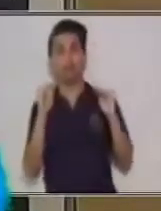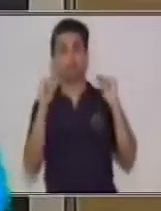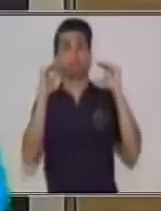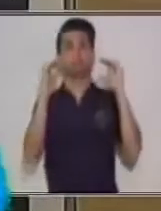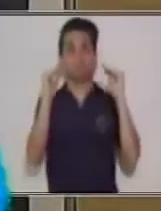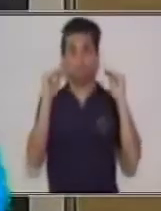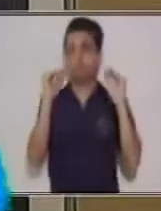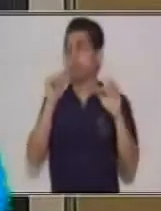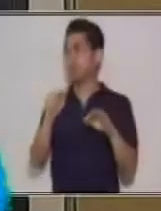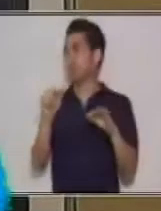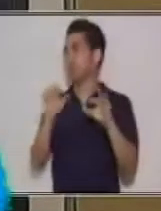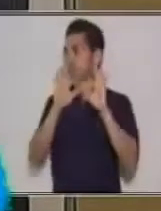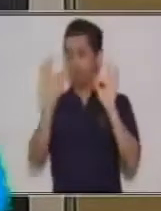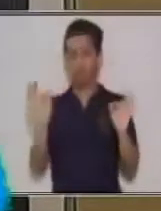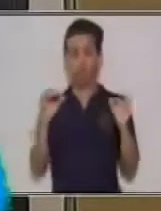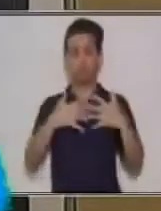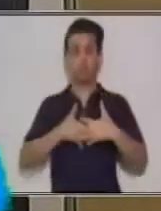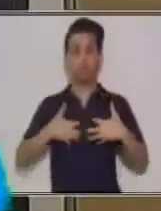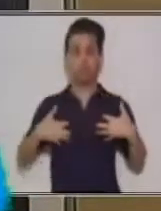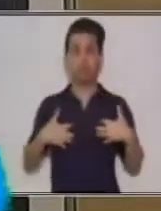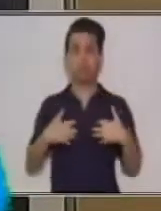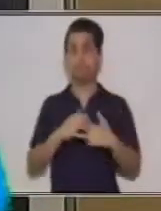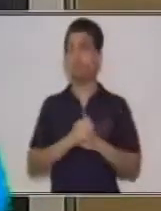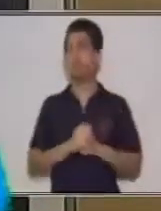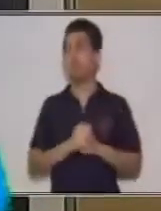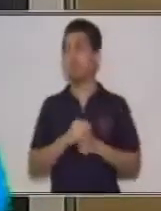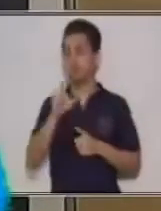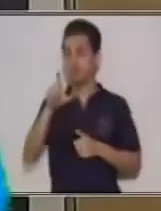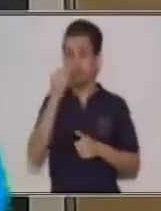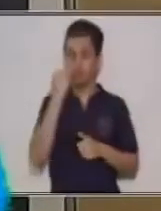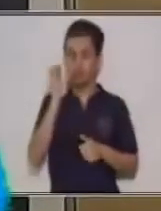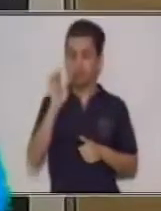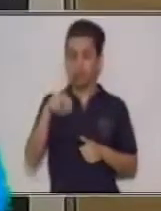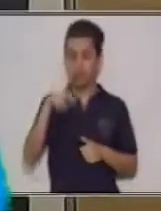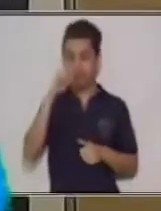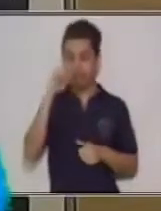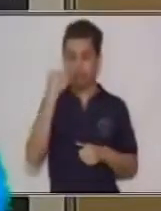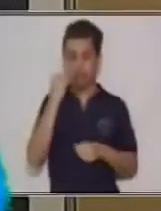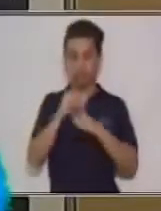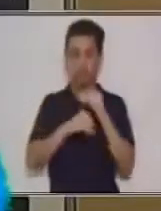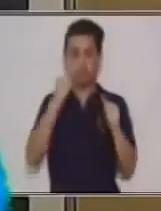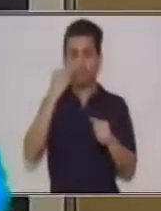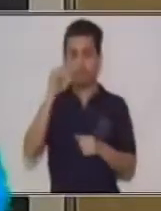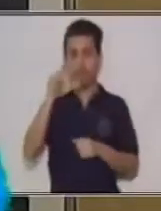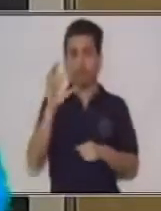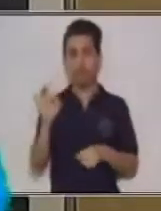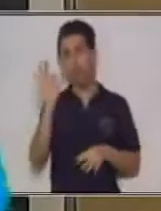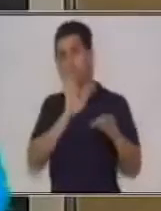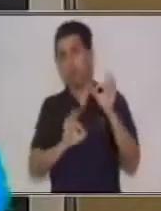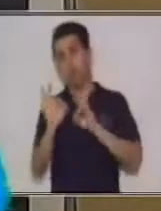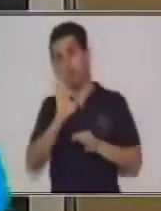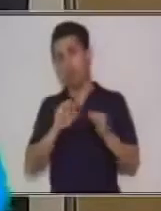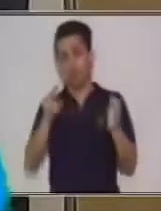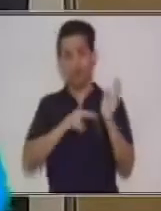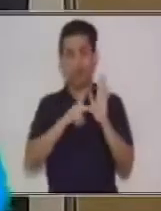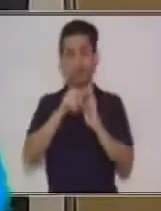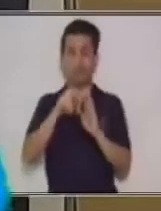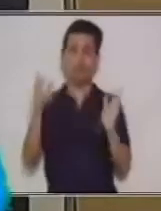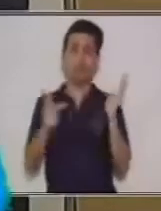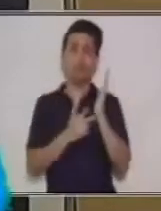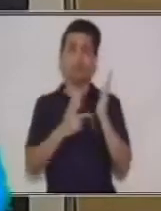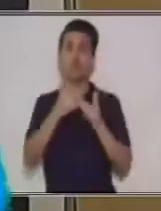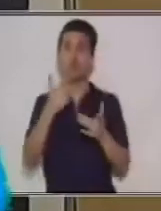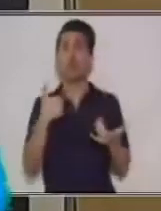es un nivel científico. Es un nivel científico aplicado también en un nivel técnico. No puede utilizar usted un lenguaje coloquial.